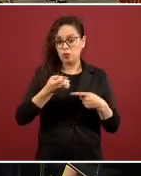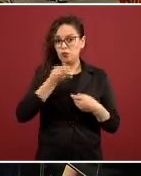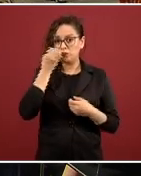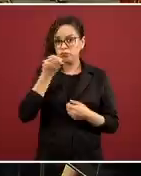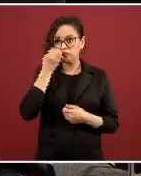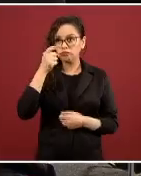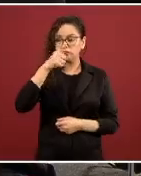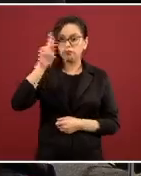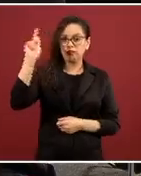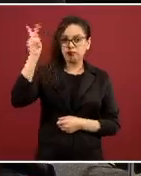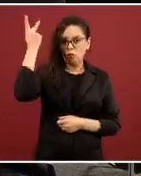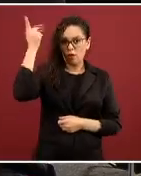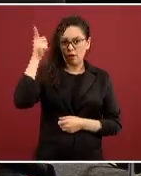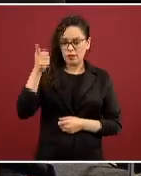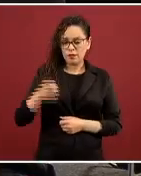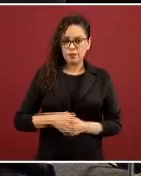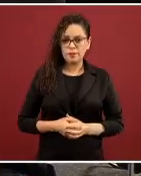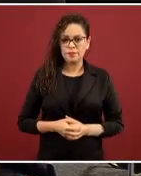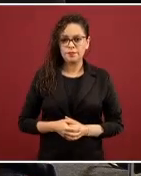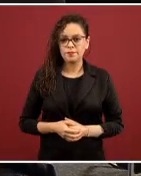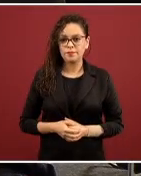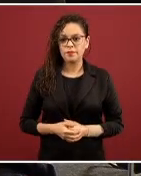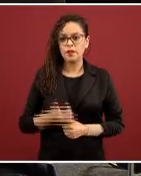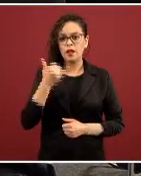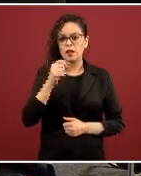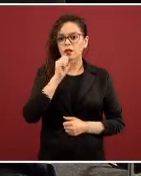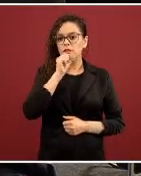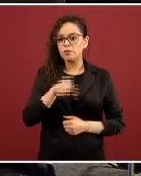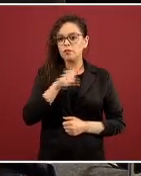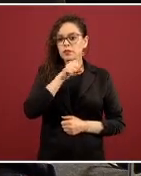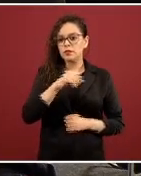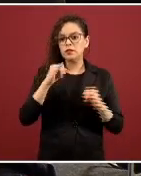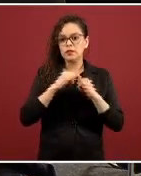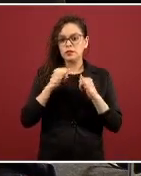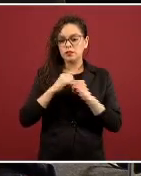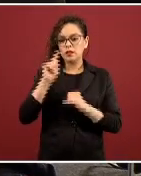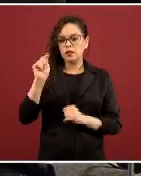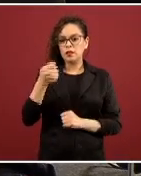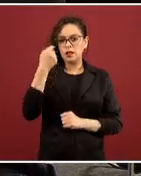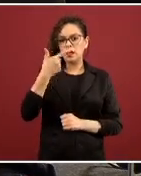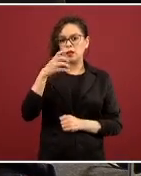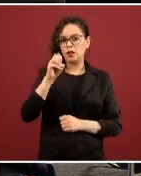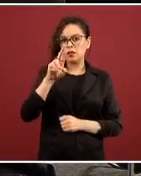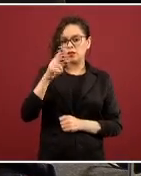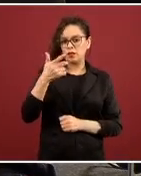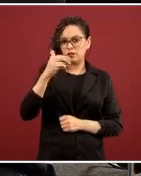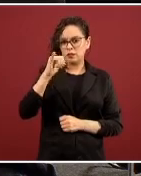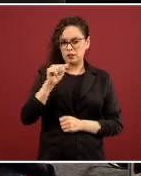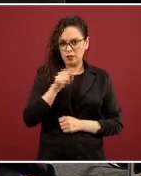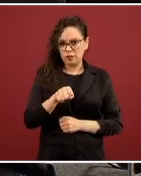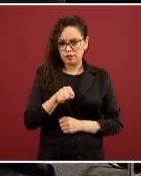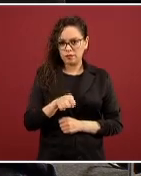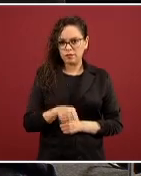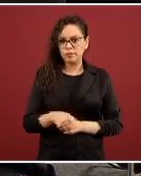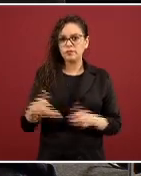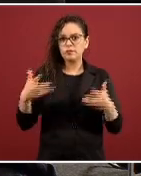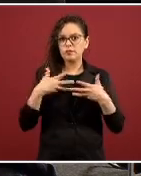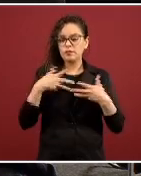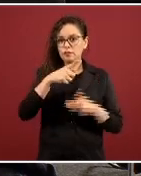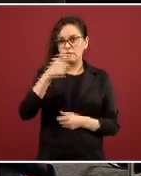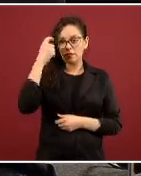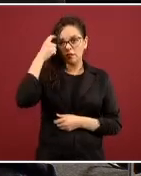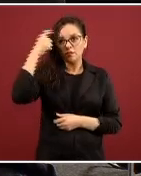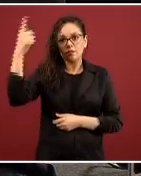Politécnico Nacional y del Instituto Tecnológico de Georgia, quienes están creando prototipos de